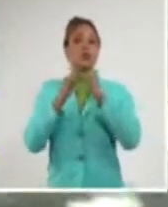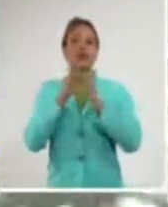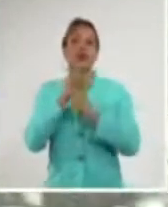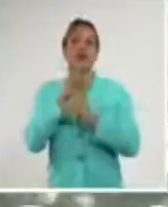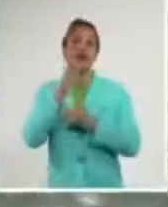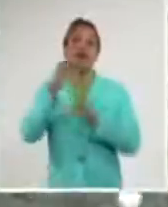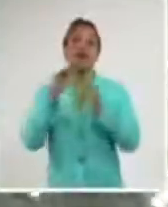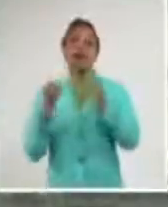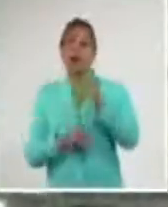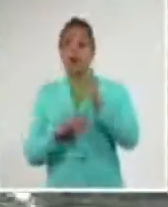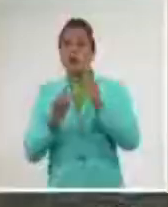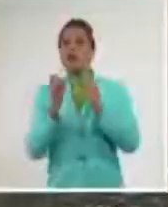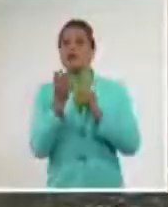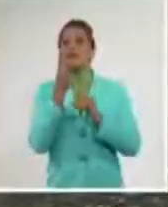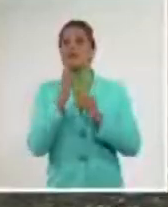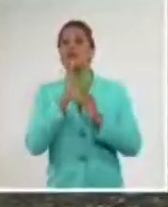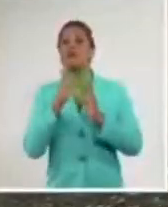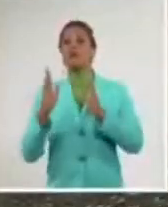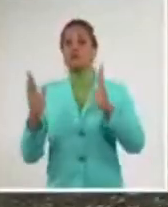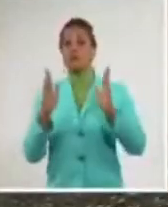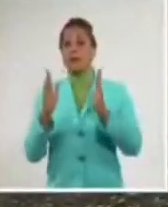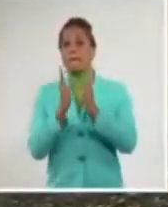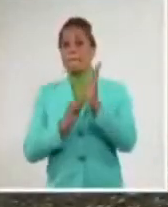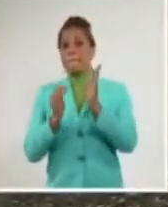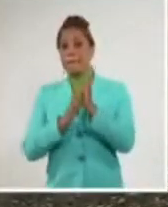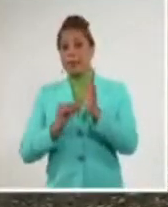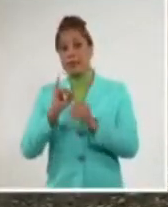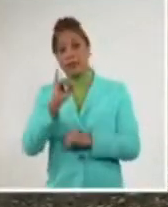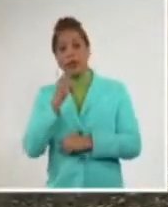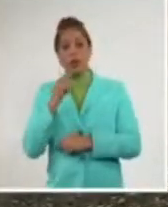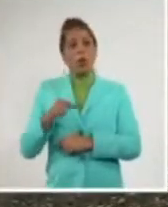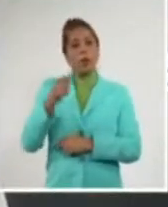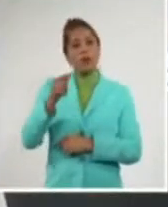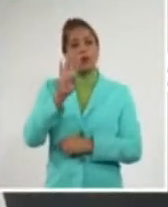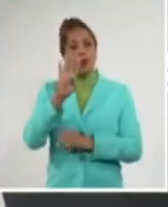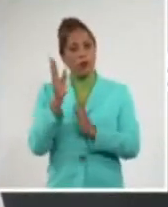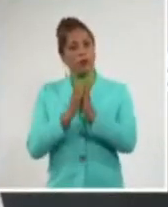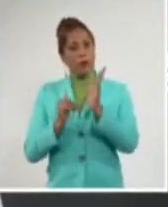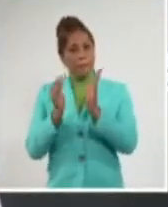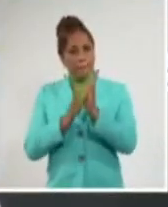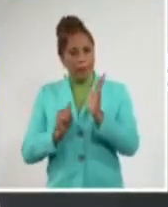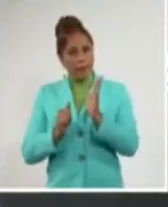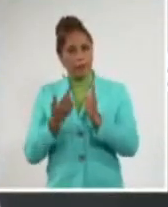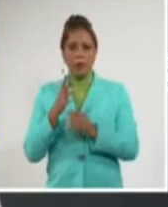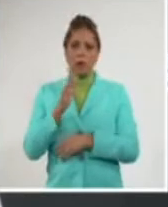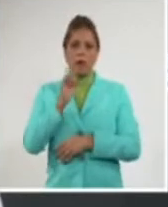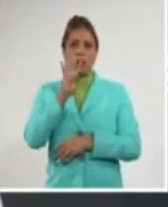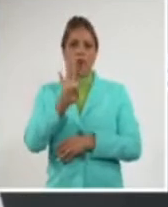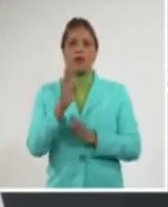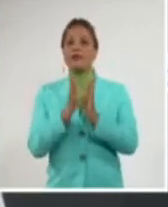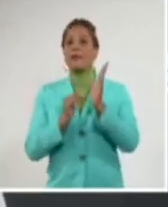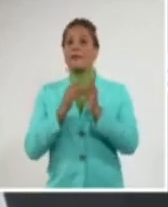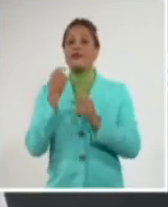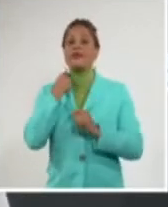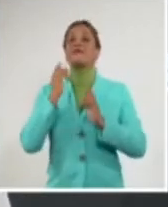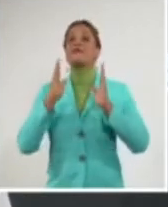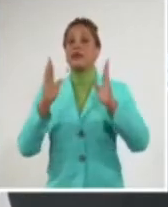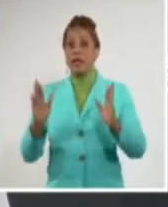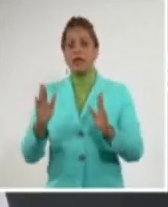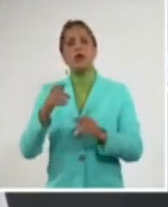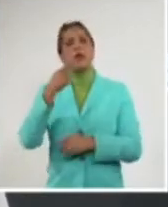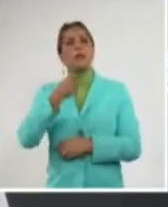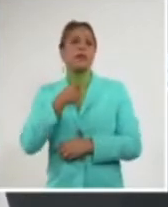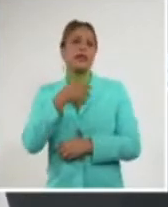bajos, pero en el segundo trimestre prevemos que en los próximos cuatro meses, digamos los cuatro primeros meses del año, vamos a tener